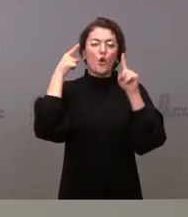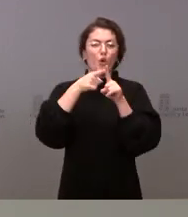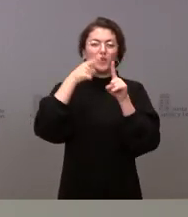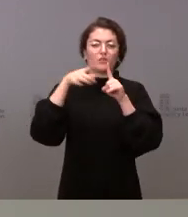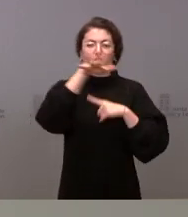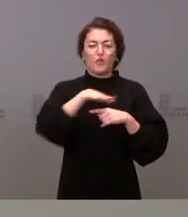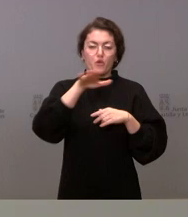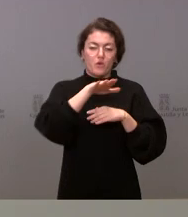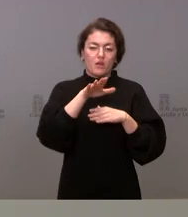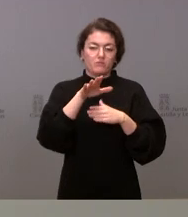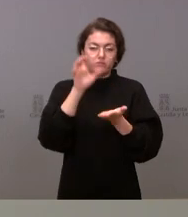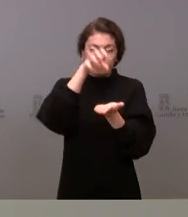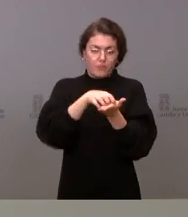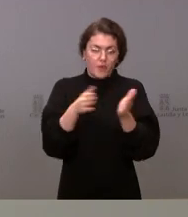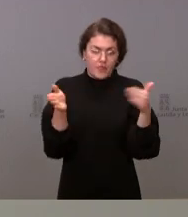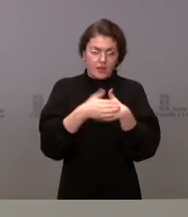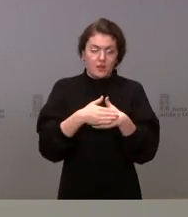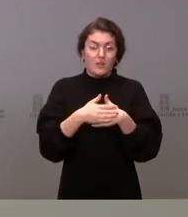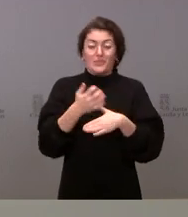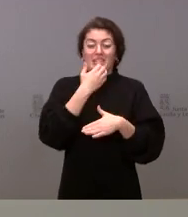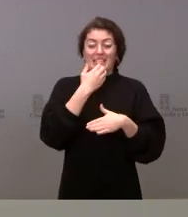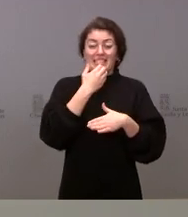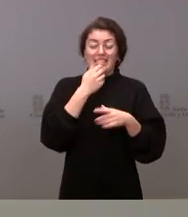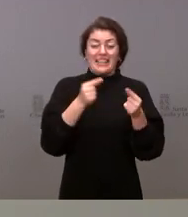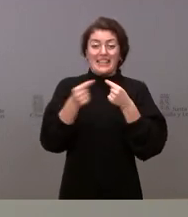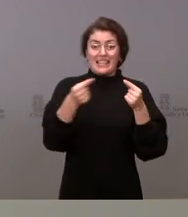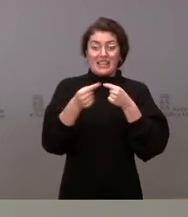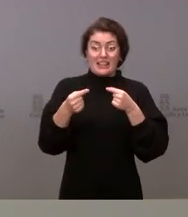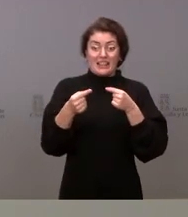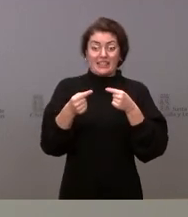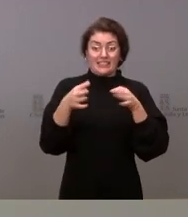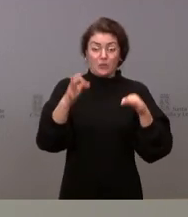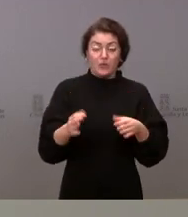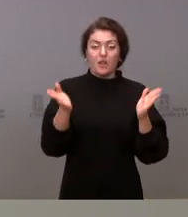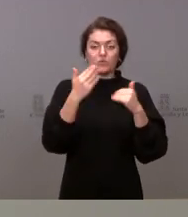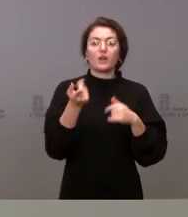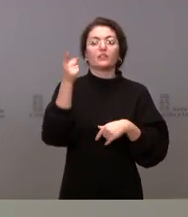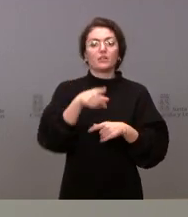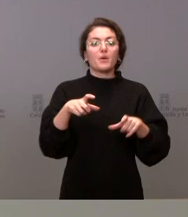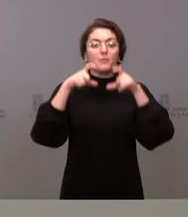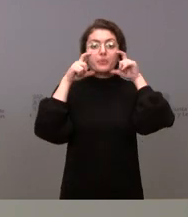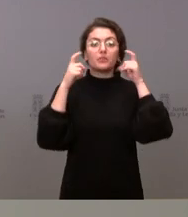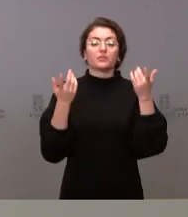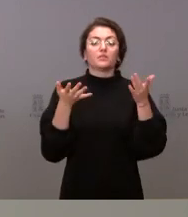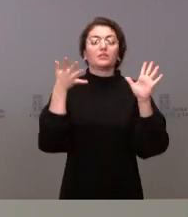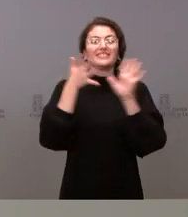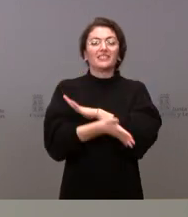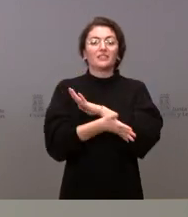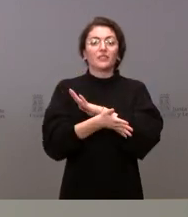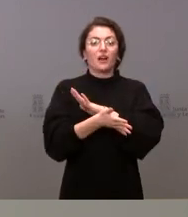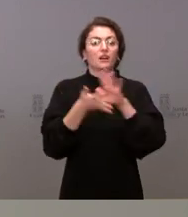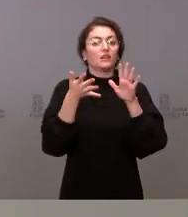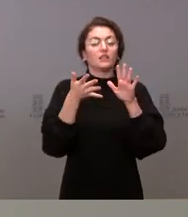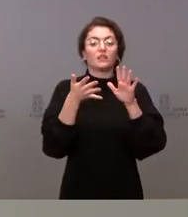y, sobre todo, cuando no se mantiene la distancia de seguridad. Entonces, hay determinados eventos que no se deben de